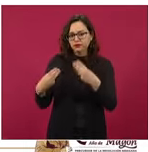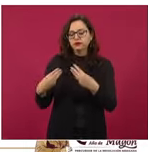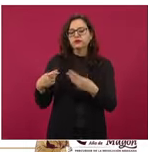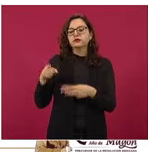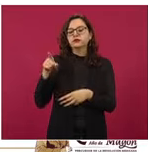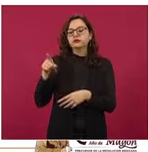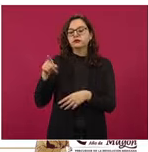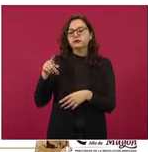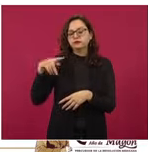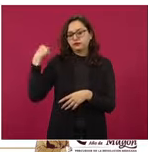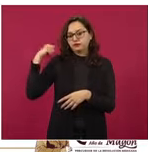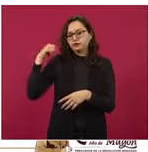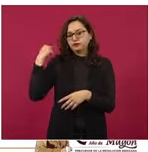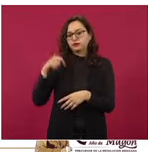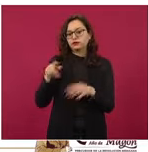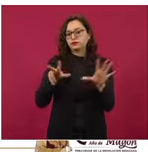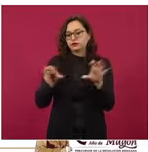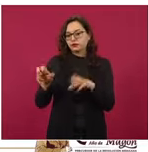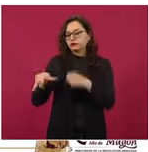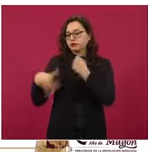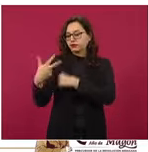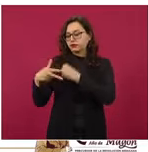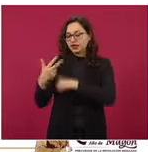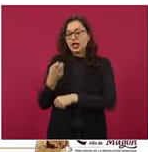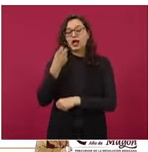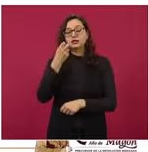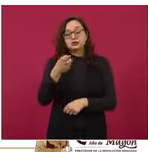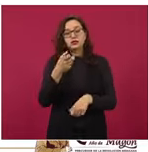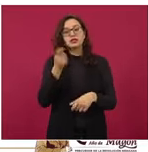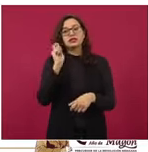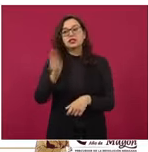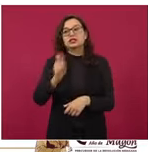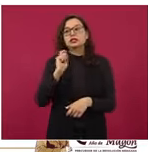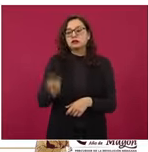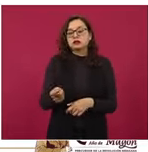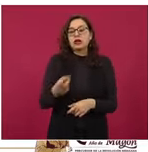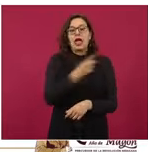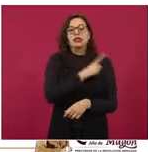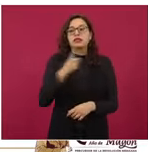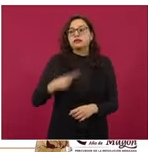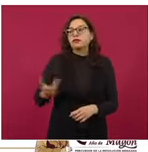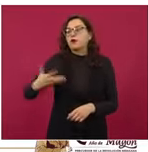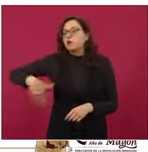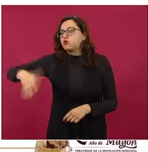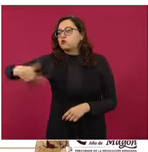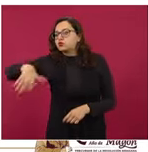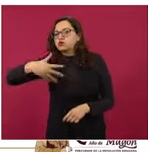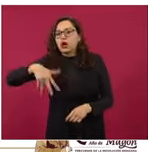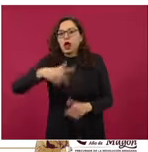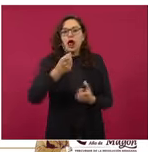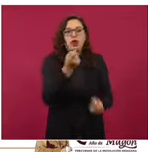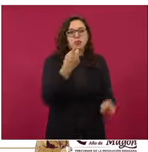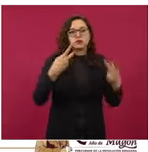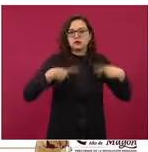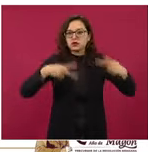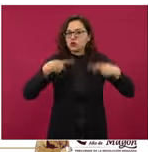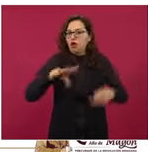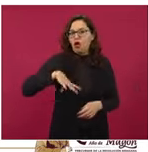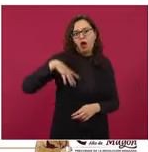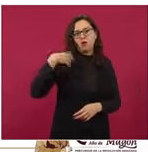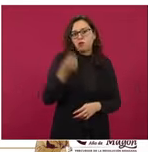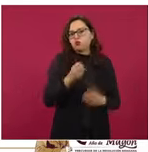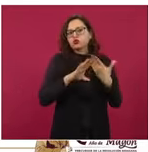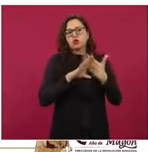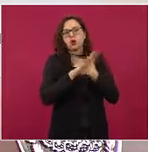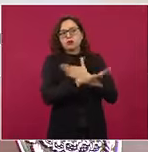Villahermosa, Tabasco. Si le buscamos, siempre vamos a encontrar proveedores que son aliados de los consumidores y nosotros,